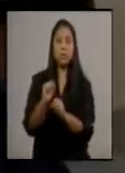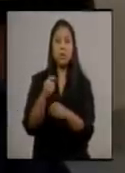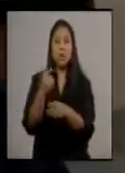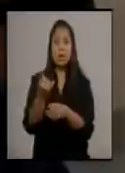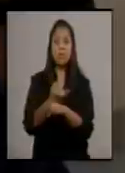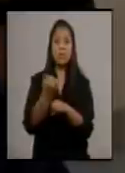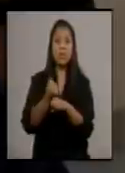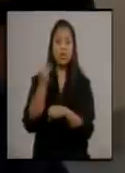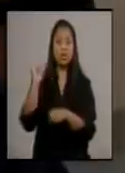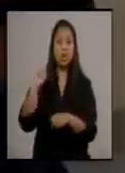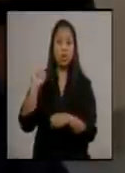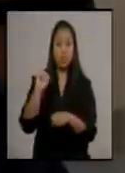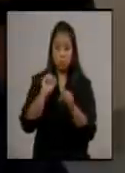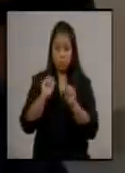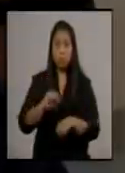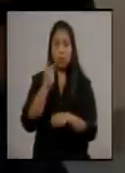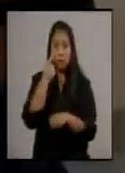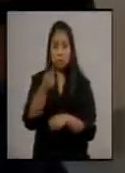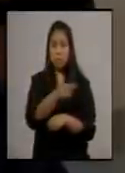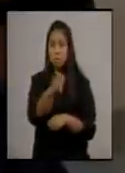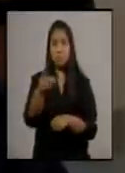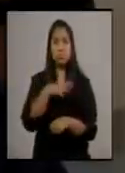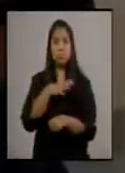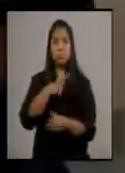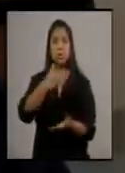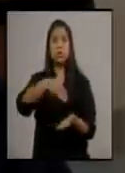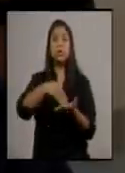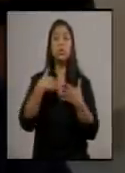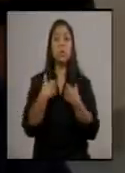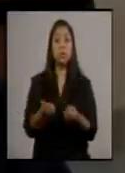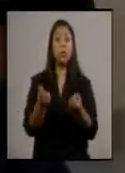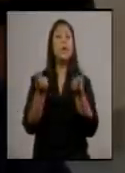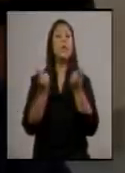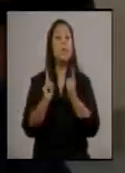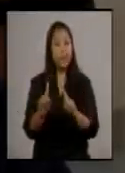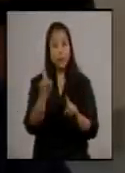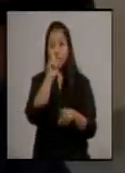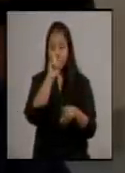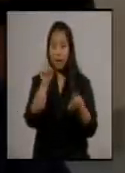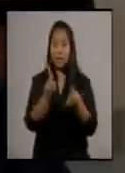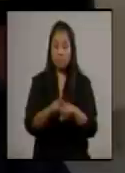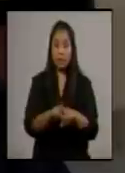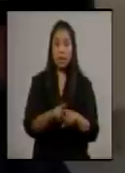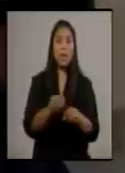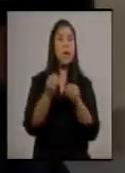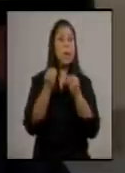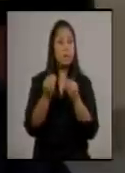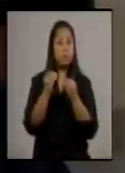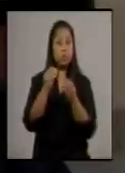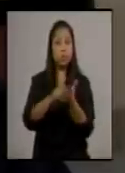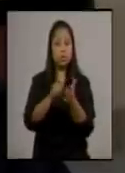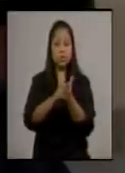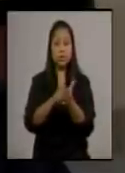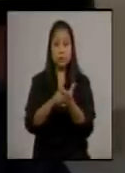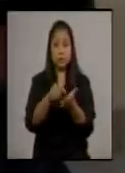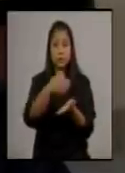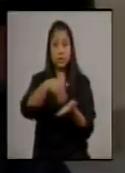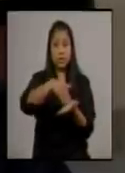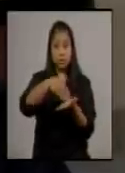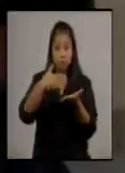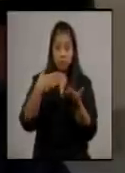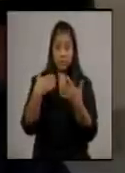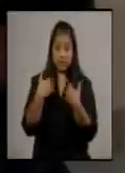Y están a la disposición de ustedes en los centros y puestos de salud. Pero también en muchos de los centros de salud haya también